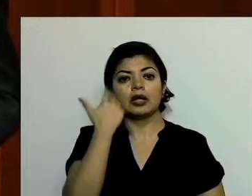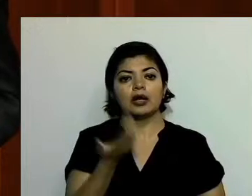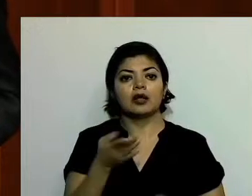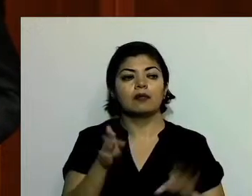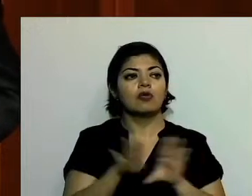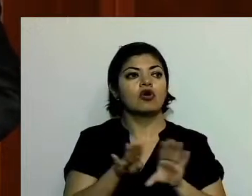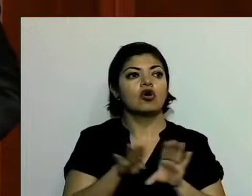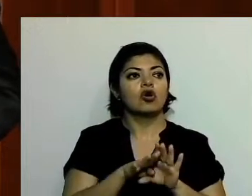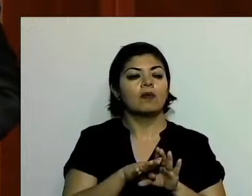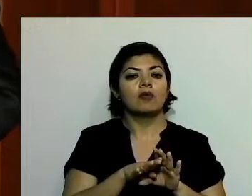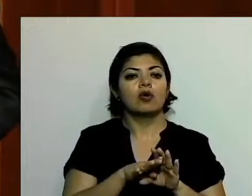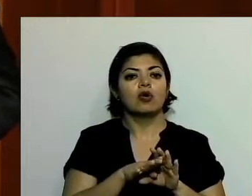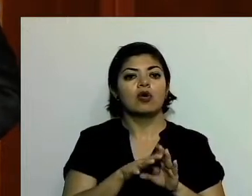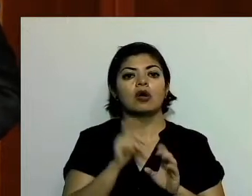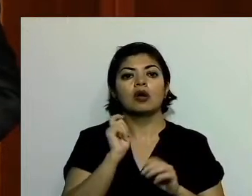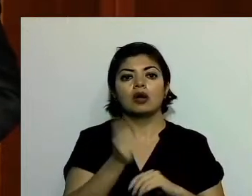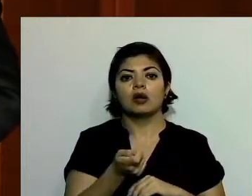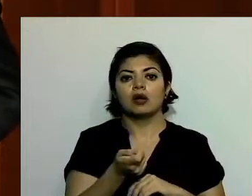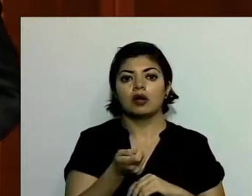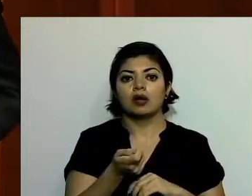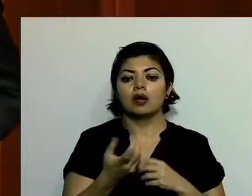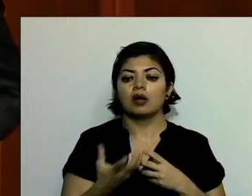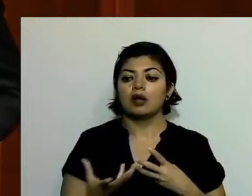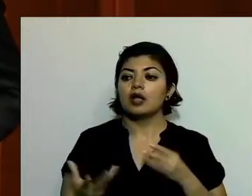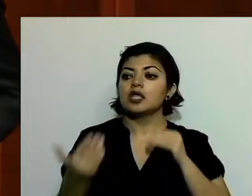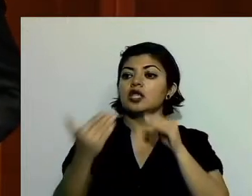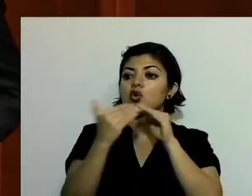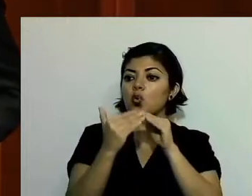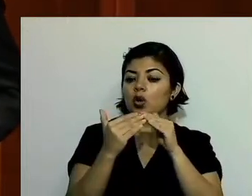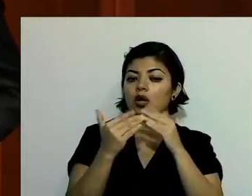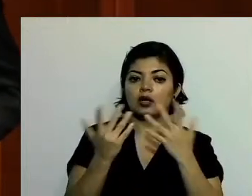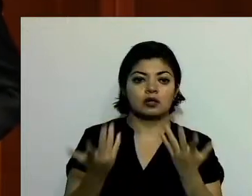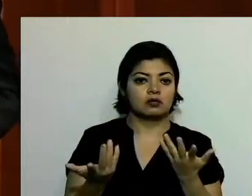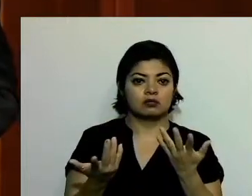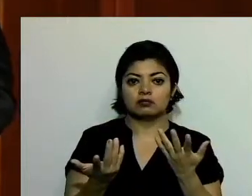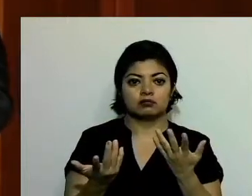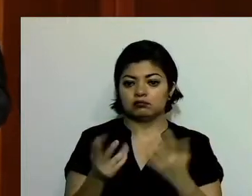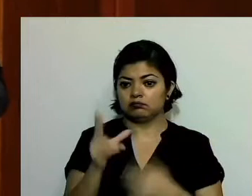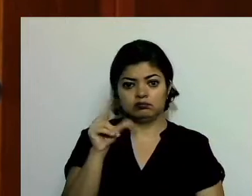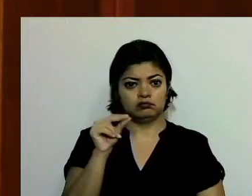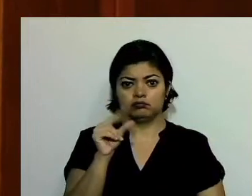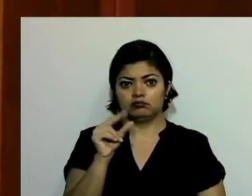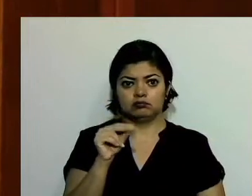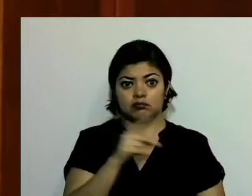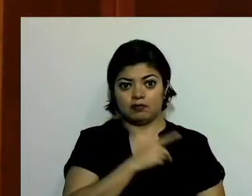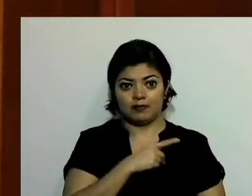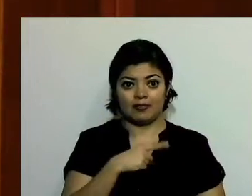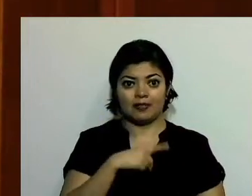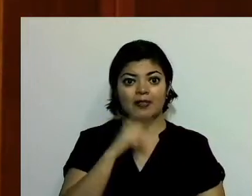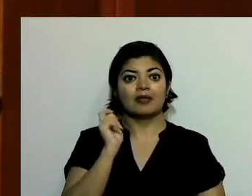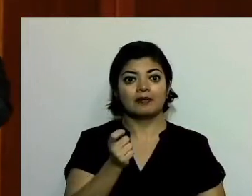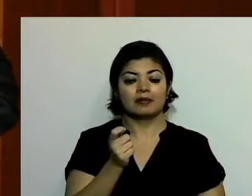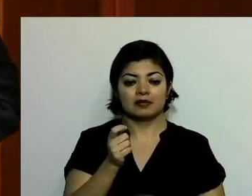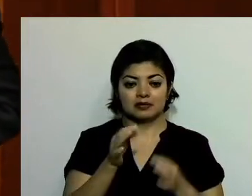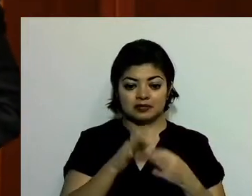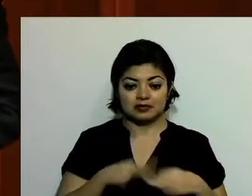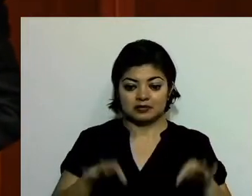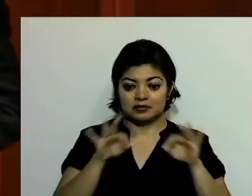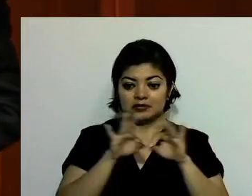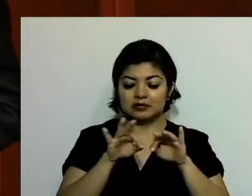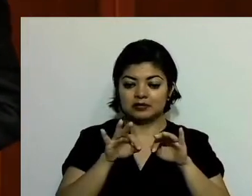construcción de una sociedad igualitaria. No, debemos construir una sociedad equitativa,